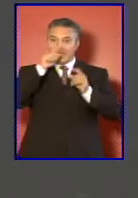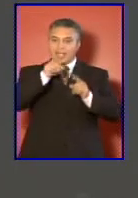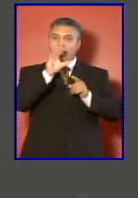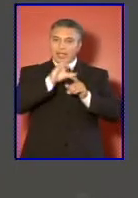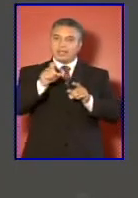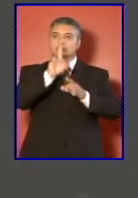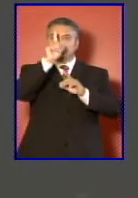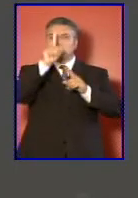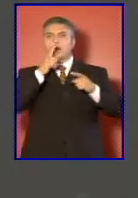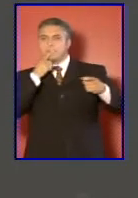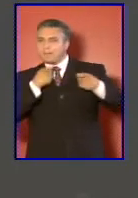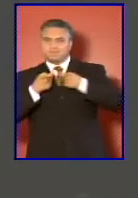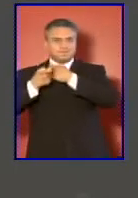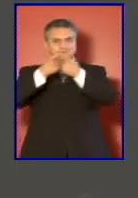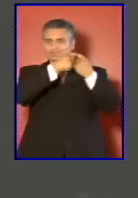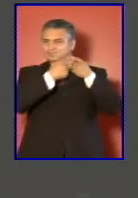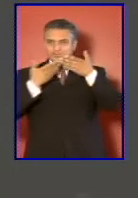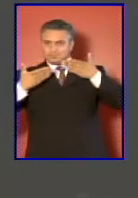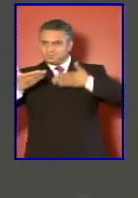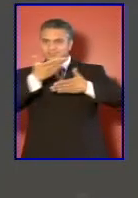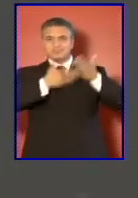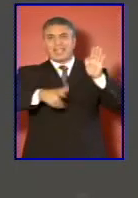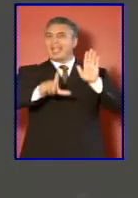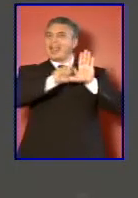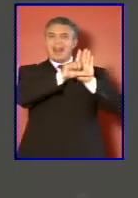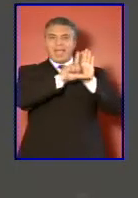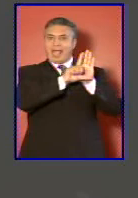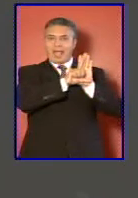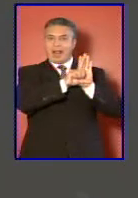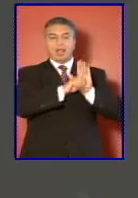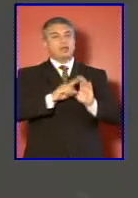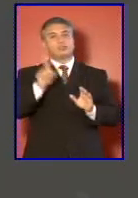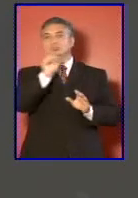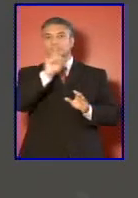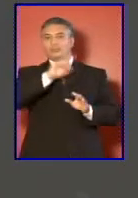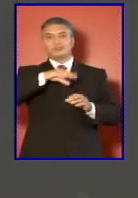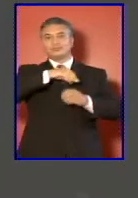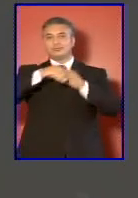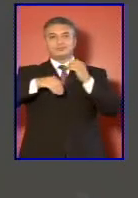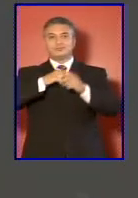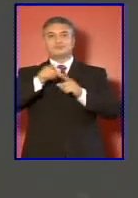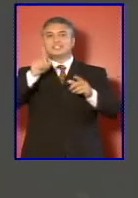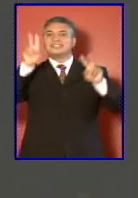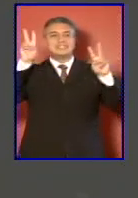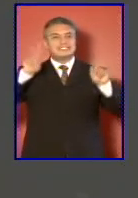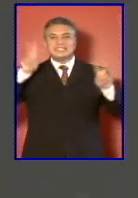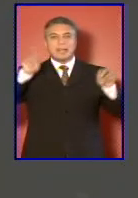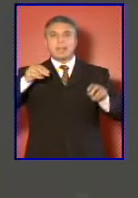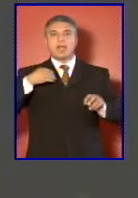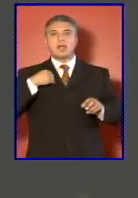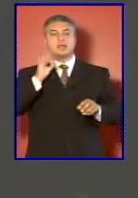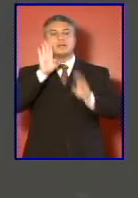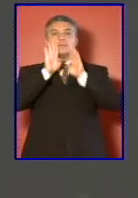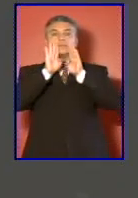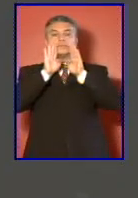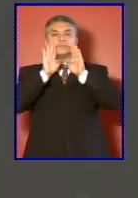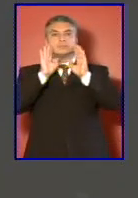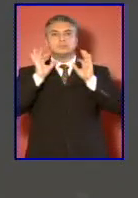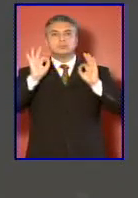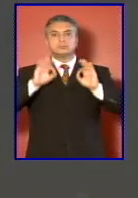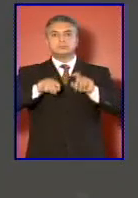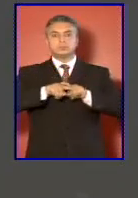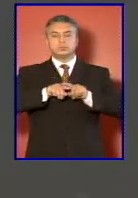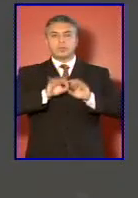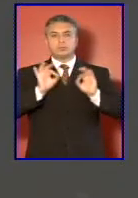es una discusión legal no está envuelta el tema de la probidad ni hay por mucho